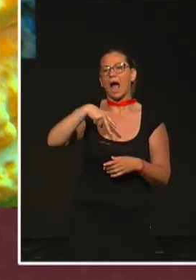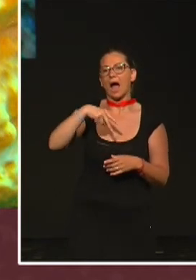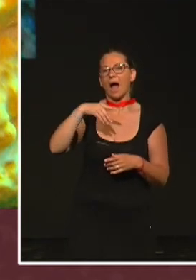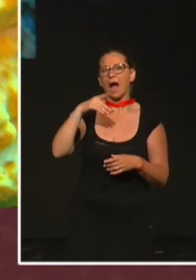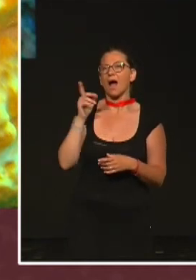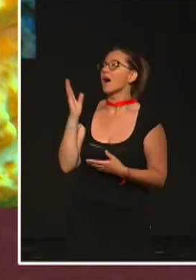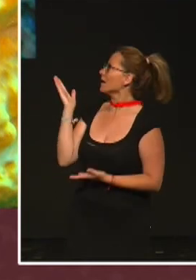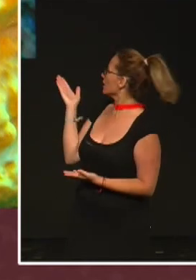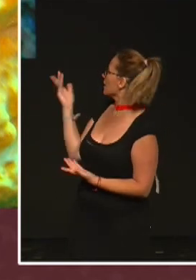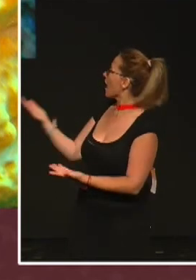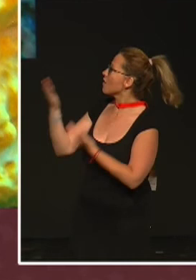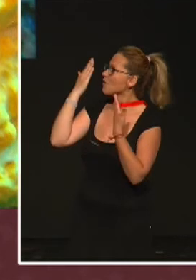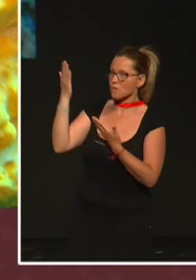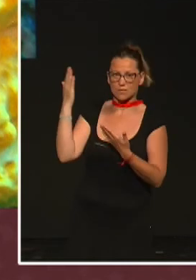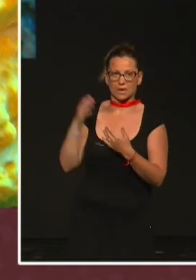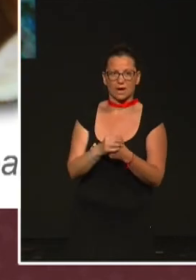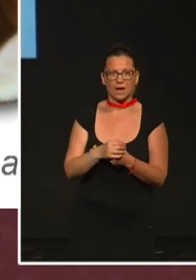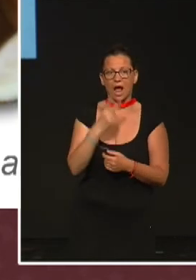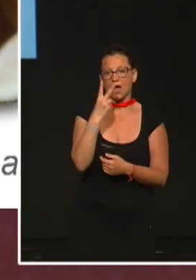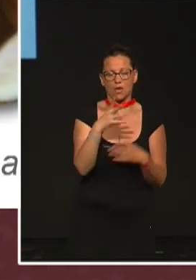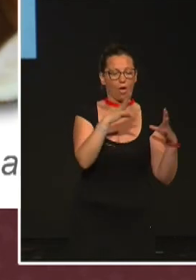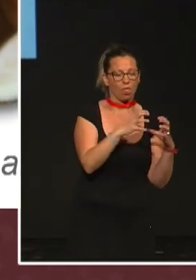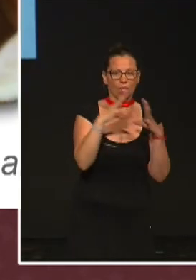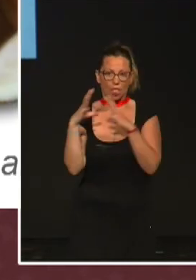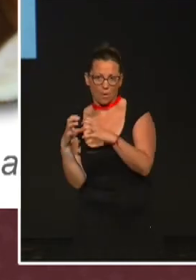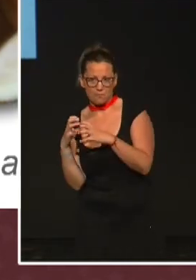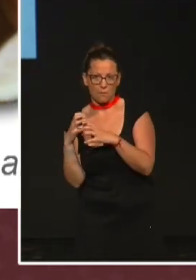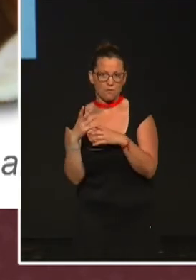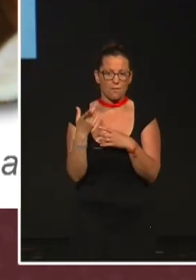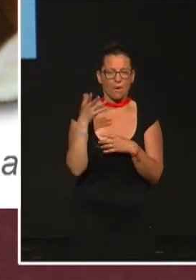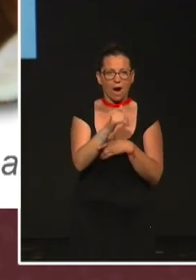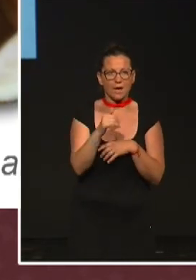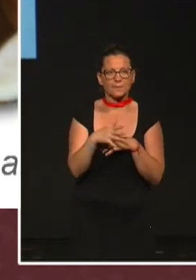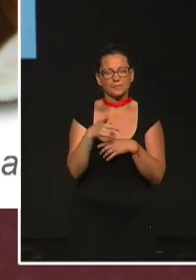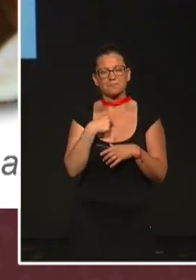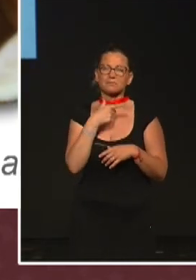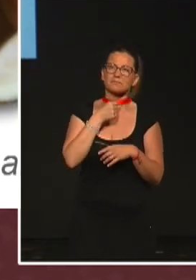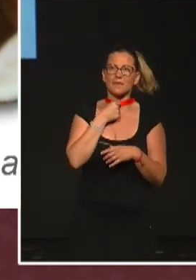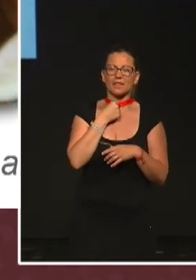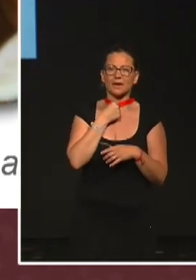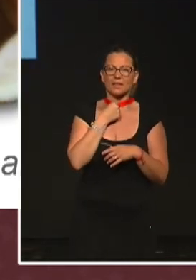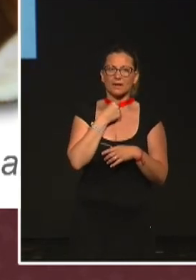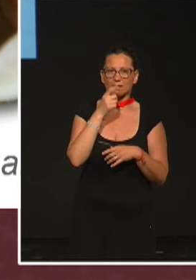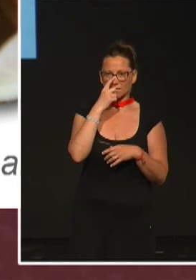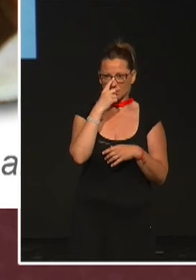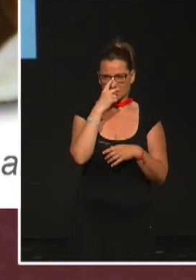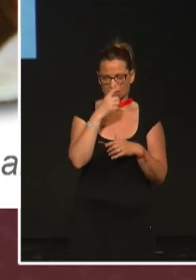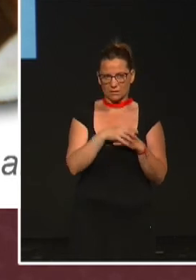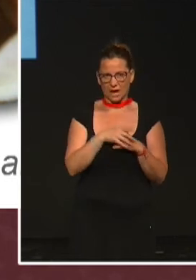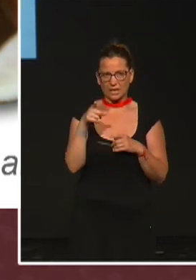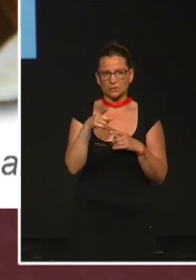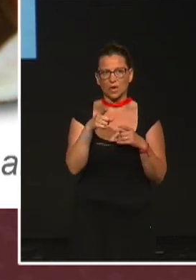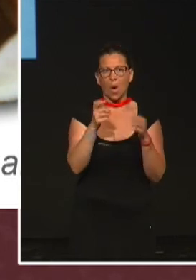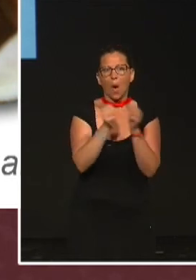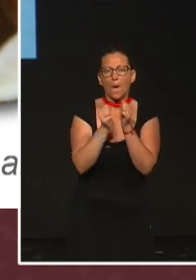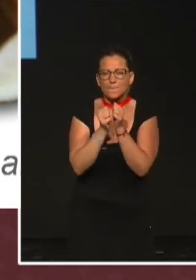en la nomenclatura binomial. Ahí tenéis dos esponjas, dos especies de esponjas. Me hace un poco de gracia cómo nombran a estos moluscos que